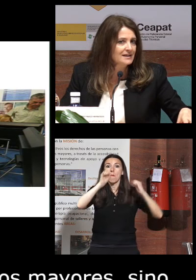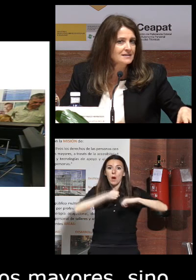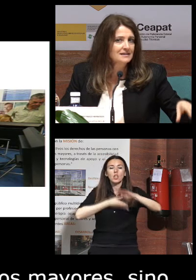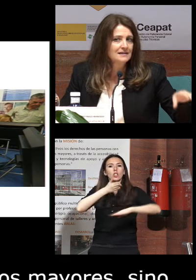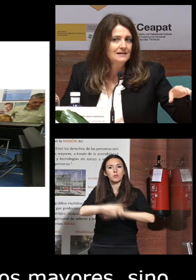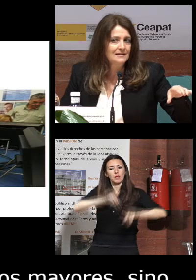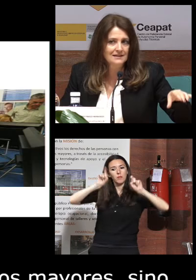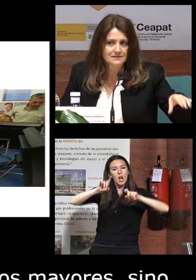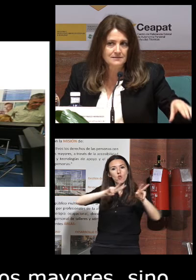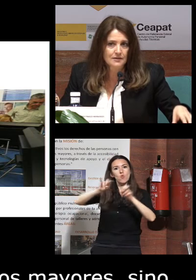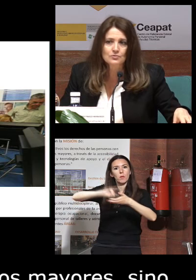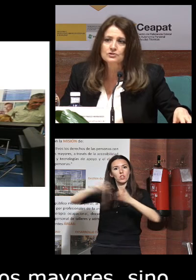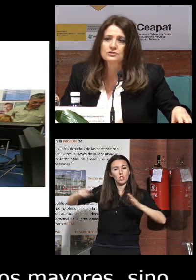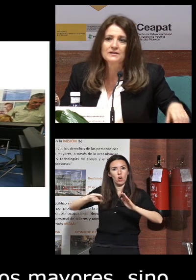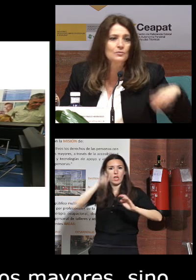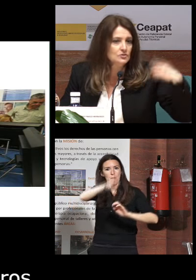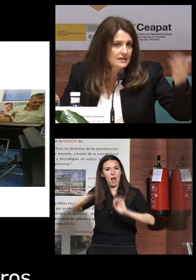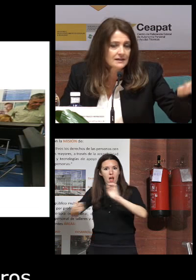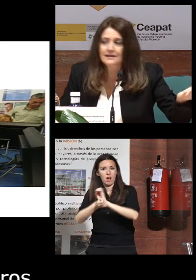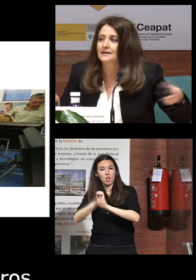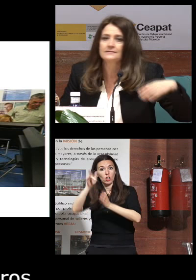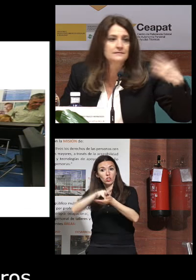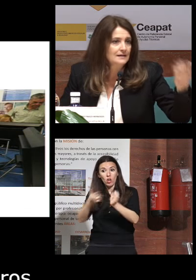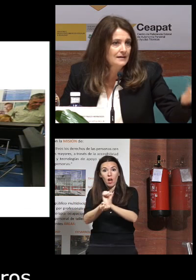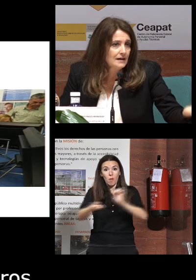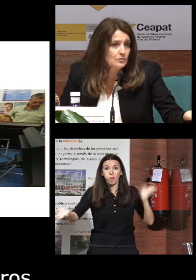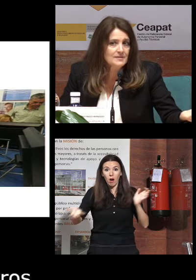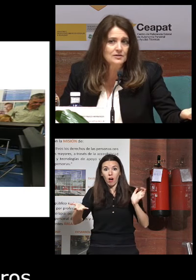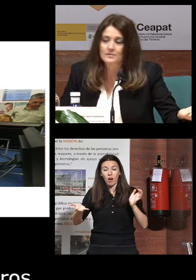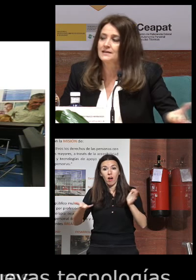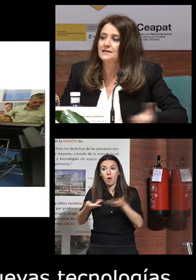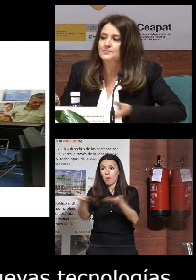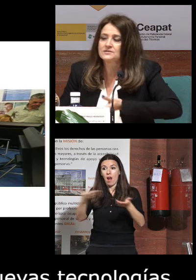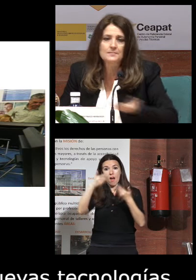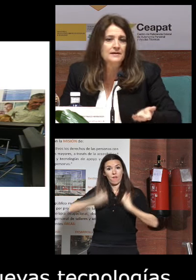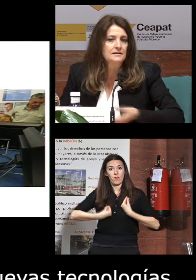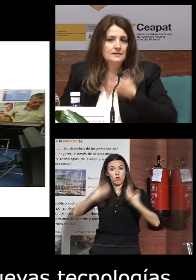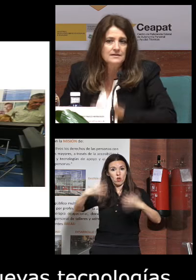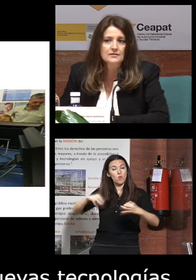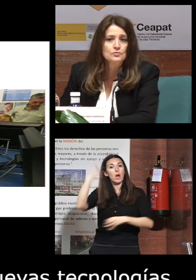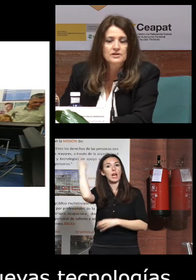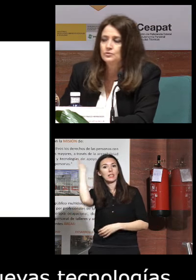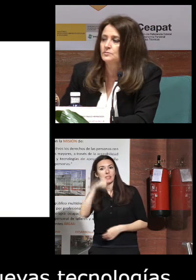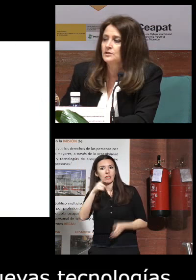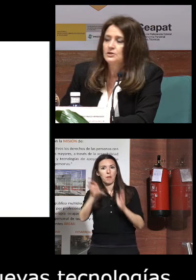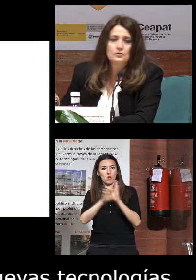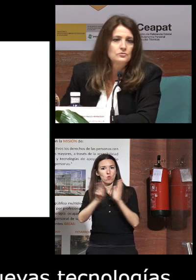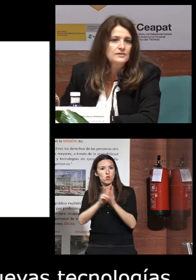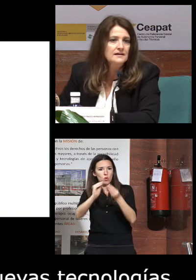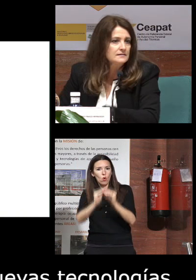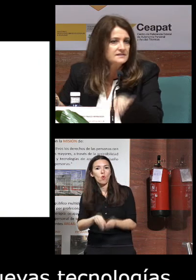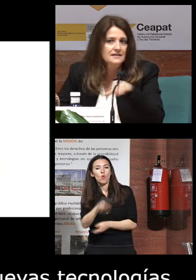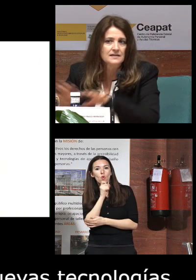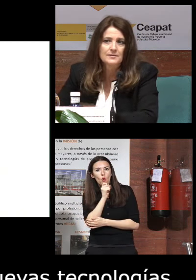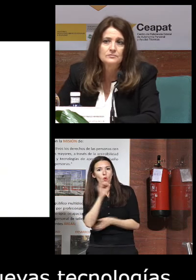tecnologías a las reclusos para cuando salgan a una vida normalizada pues sepan rellenar un currículum o